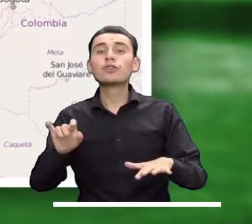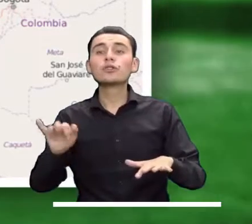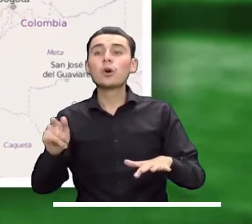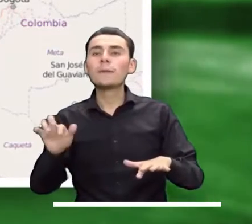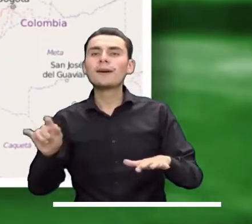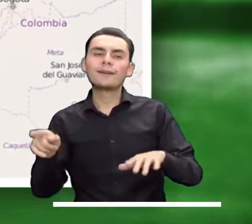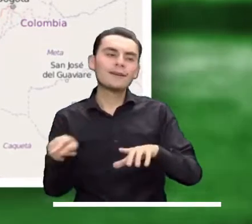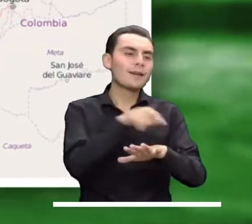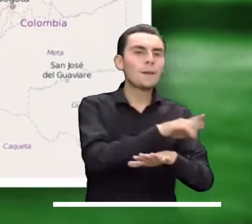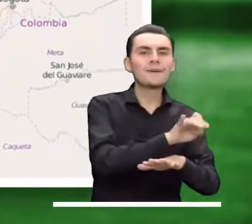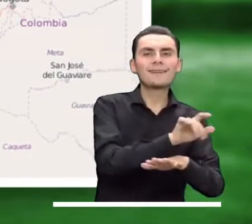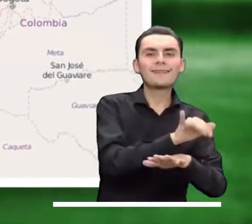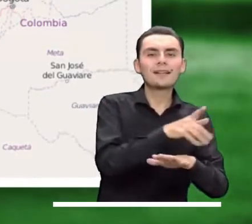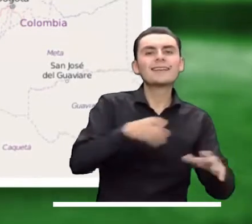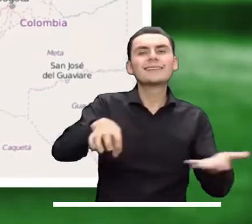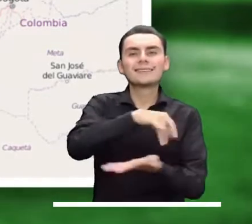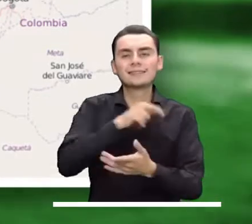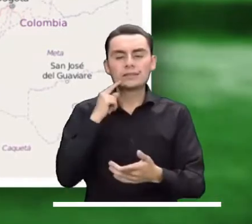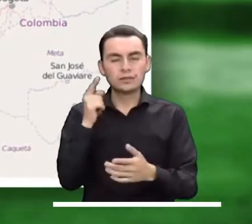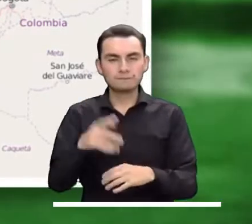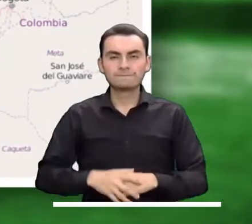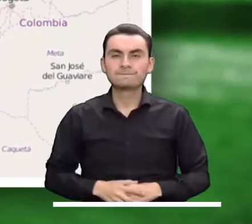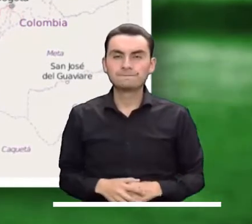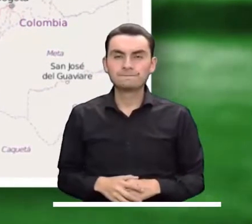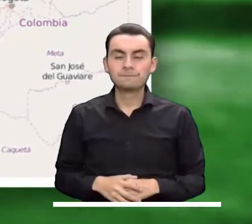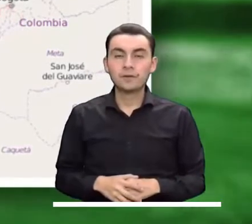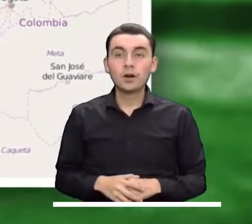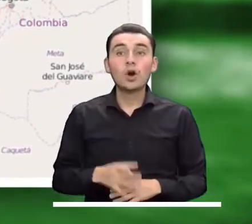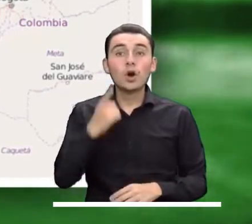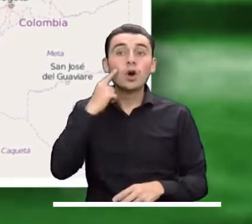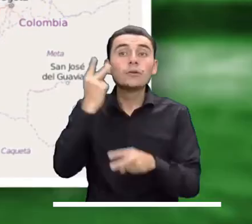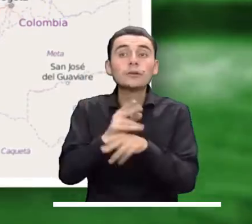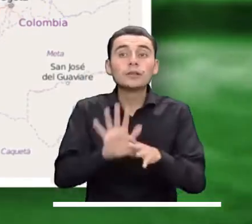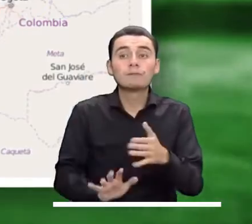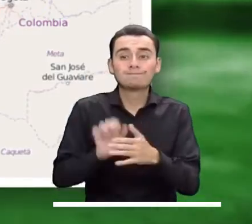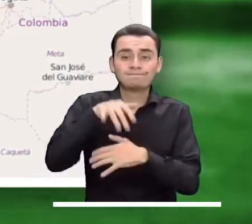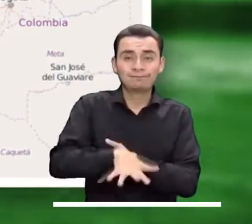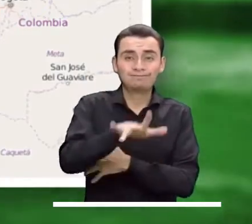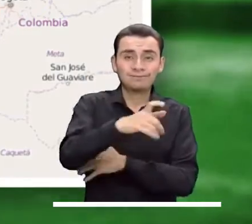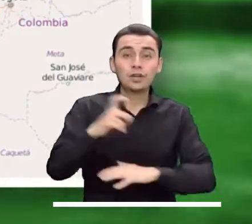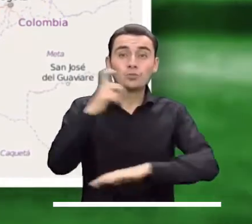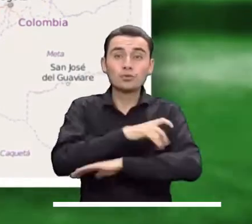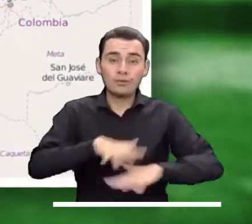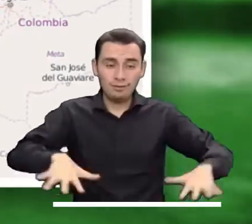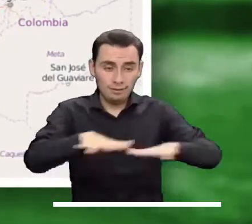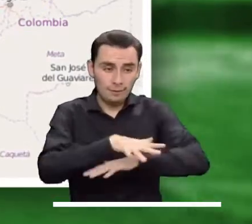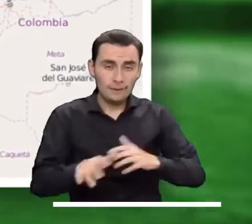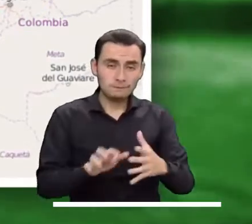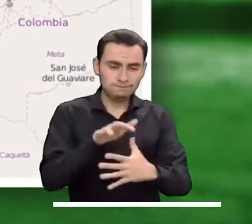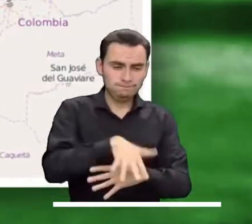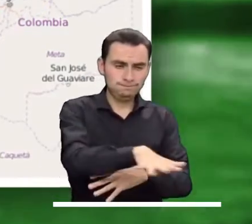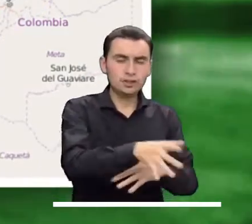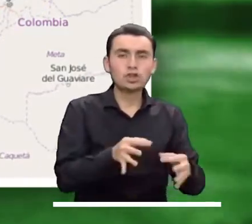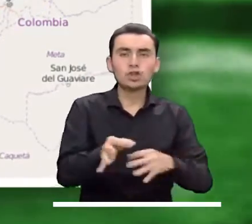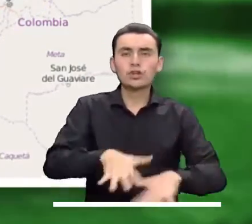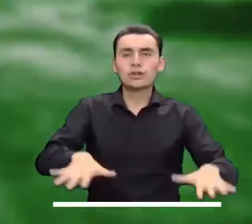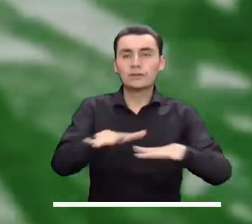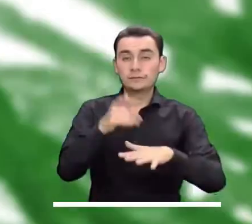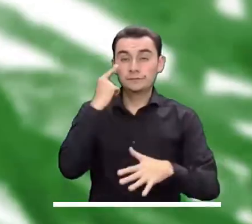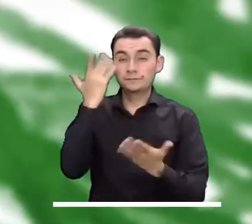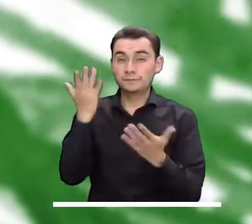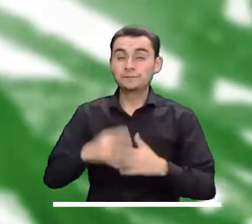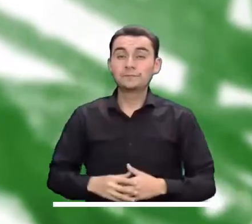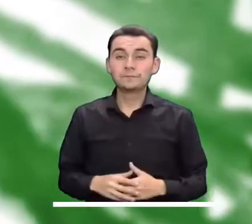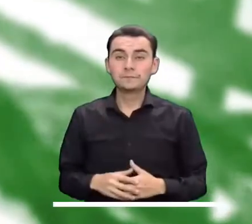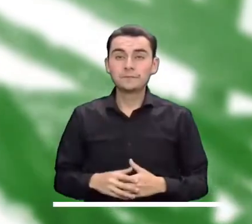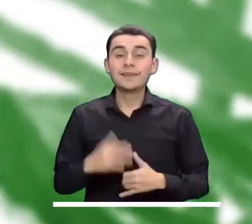de Micay, Cauca. Atención a las inundaciones por creciente súbita del río Hermitaño en el centro poblado de Puerto Pinzón, en el